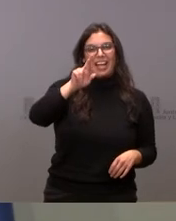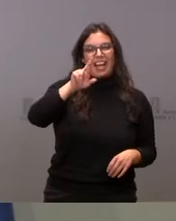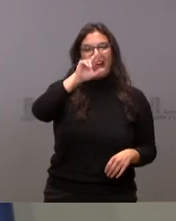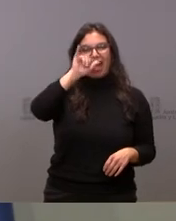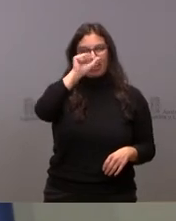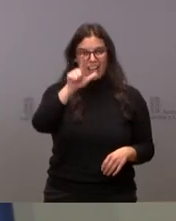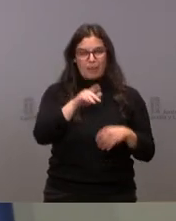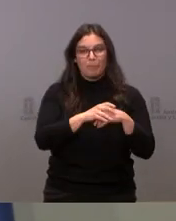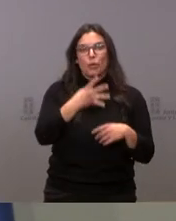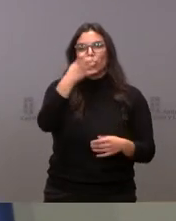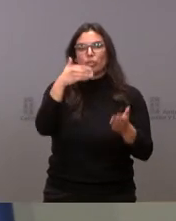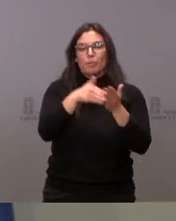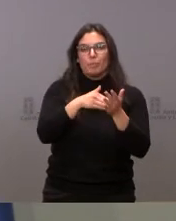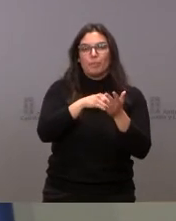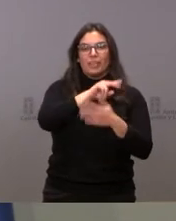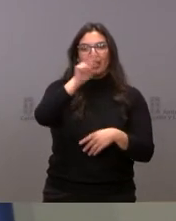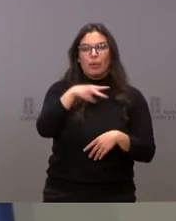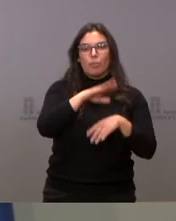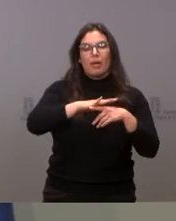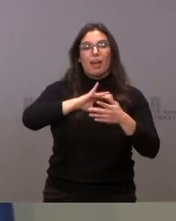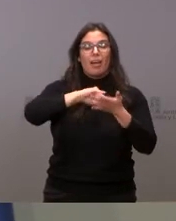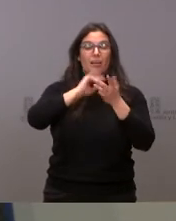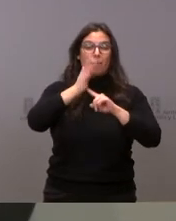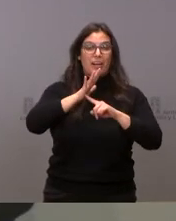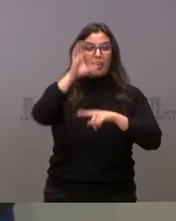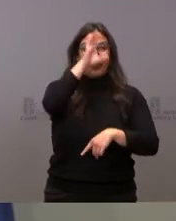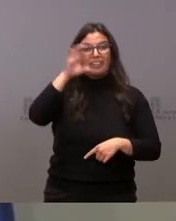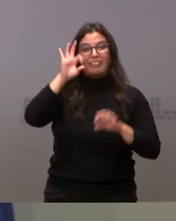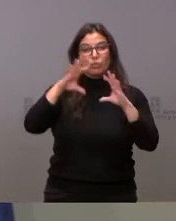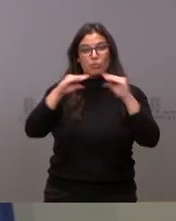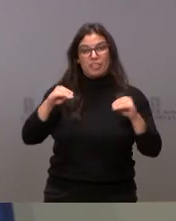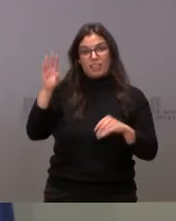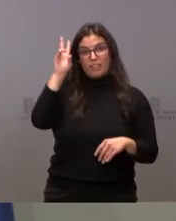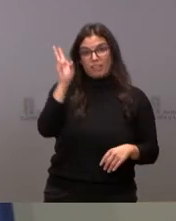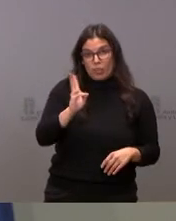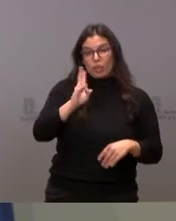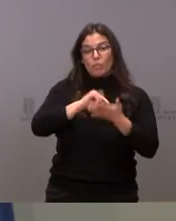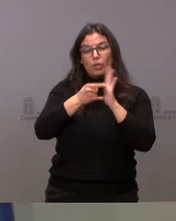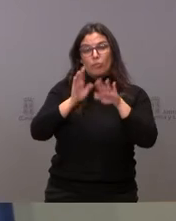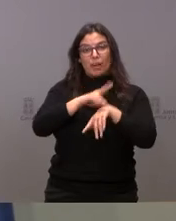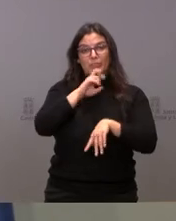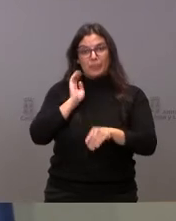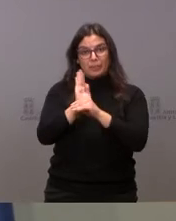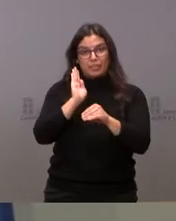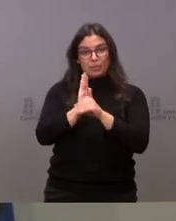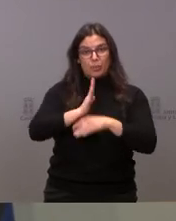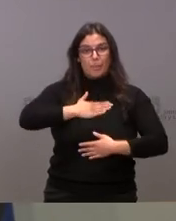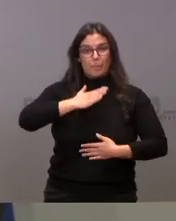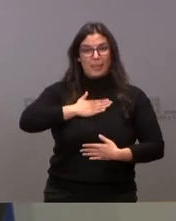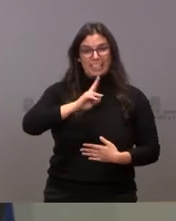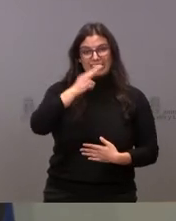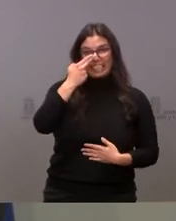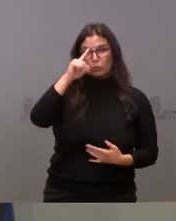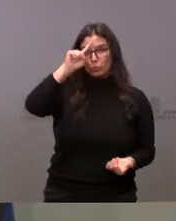400.000 euros a la Fundación de Parque Científico Universidad de Valladolid, con un proyecto para el mantenimiento de los bienes de interés